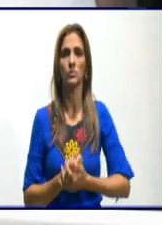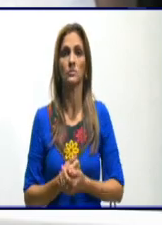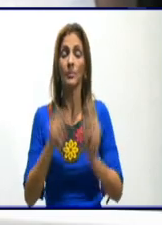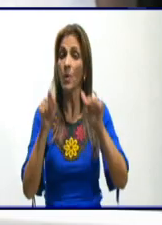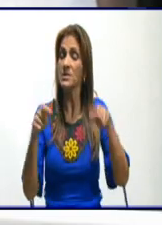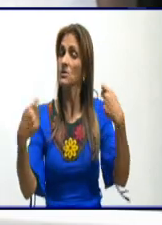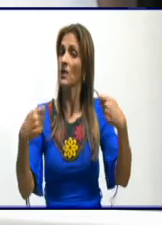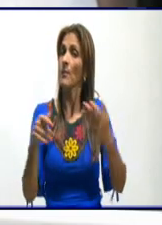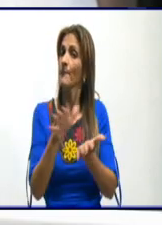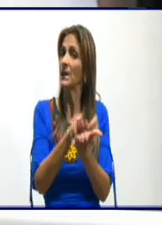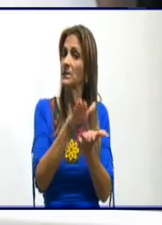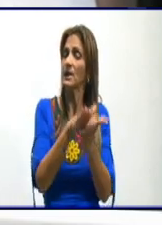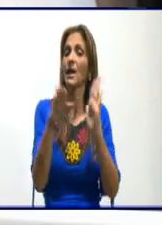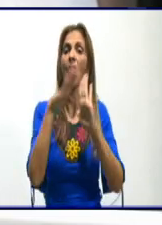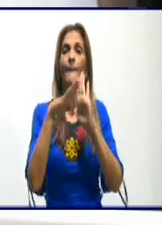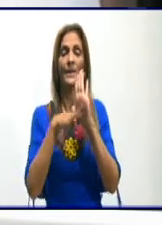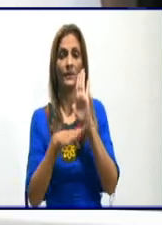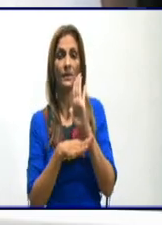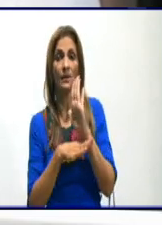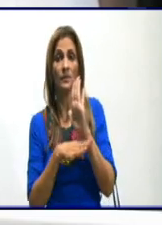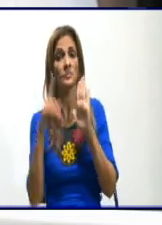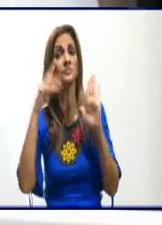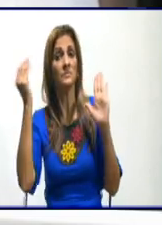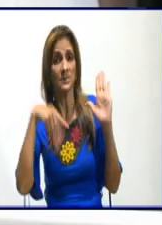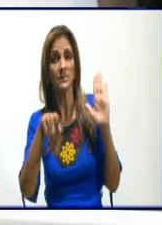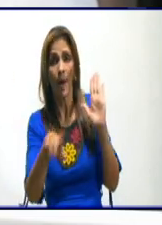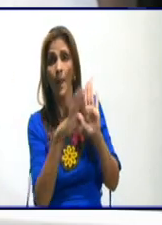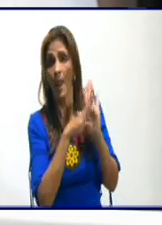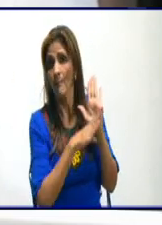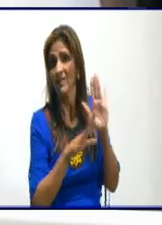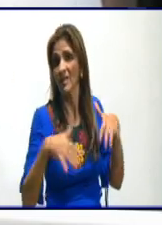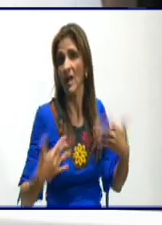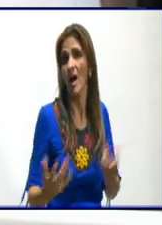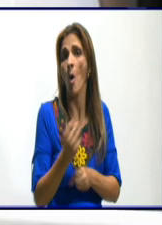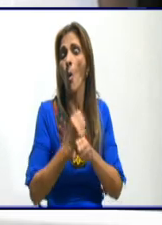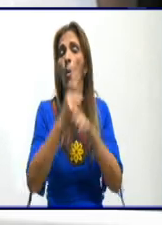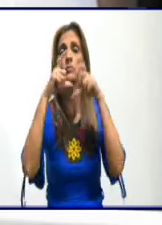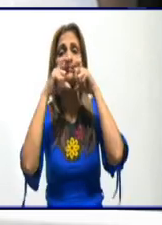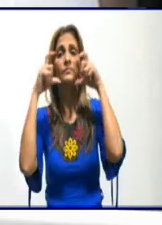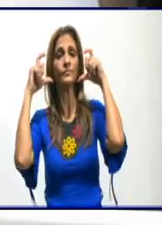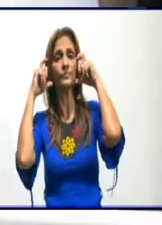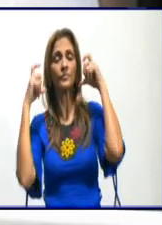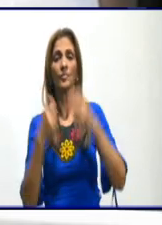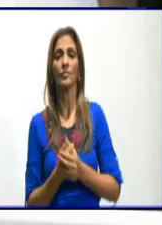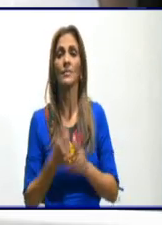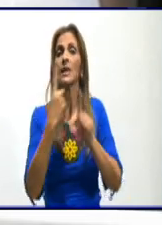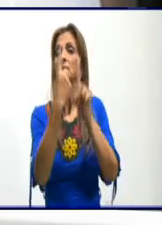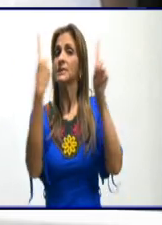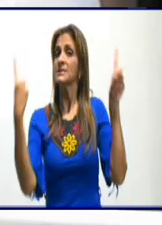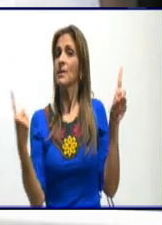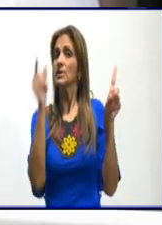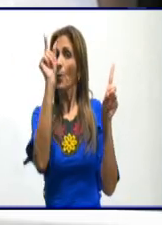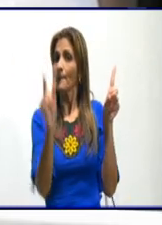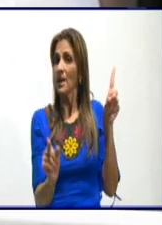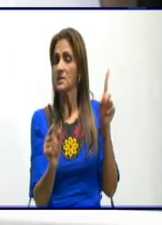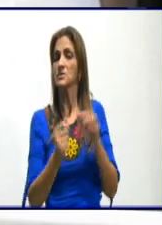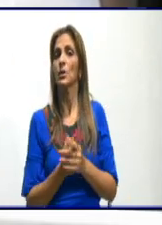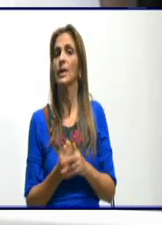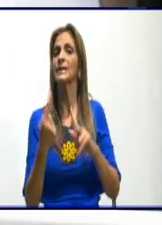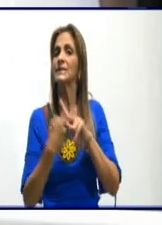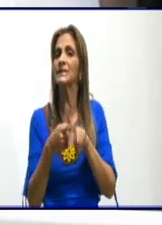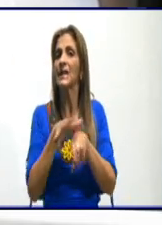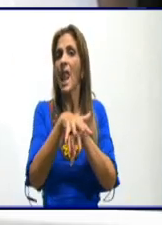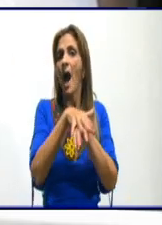medidas, que las medidas son las medidas básicas. Uso del nasobuco, distanciamiento físico y lavado